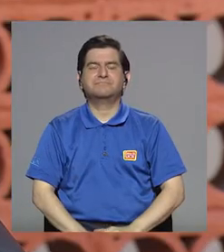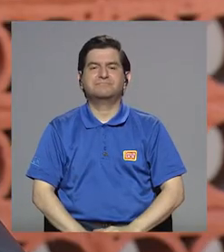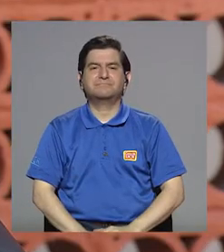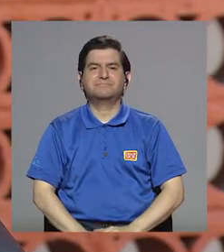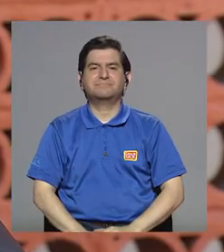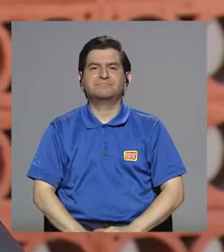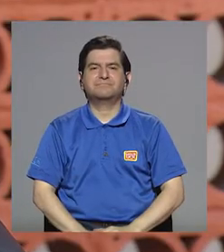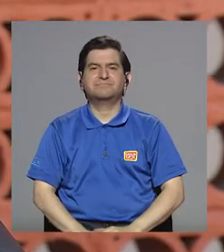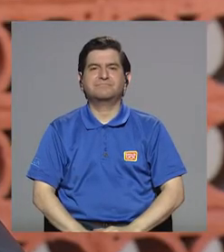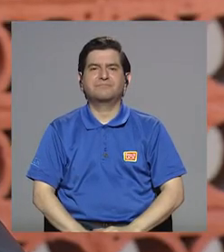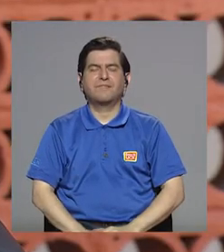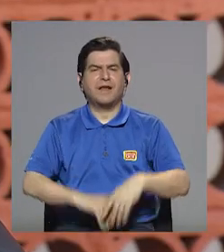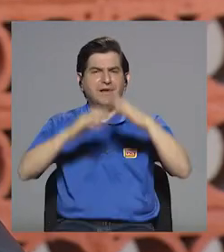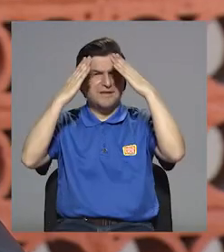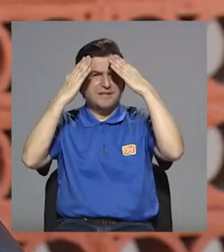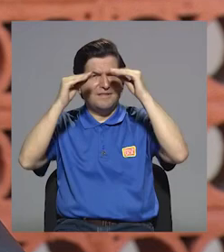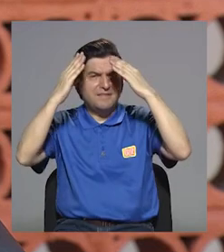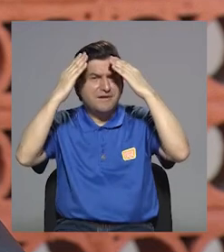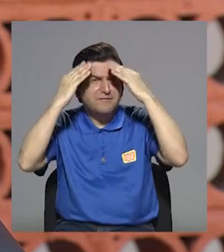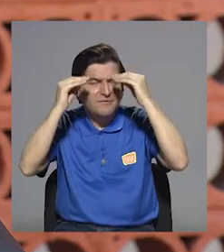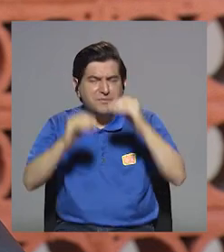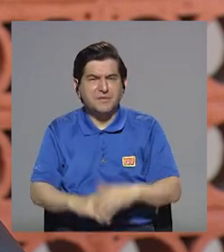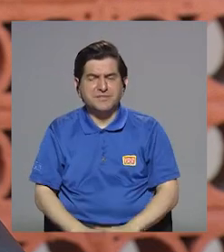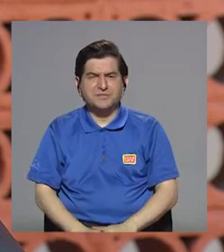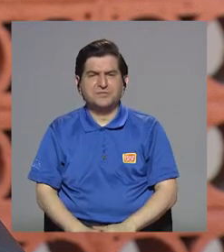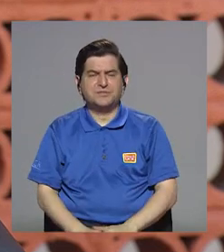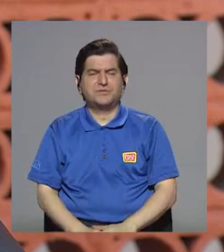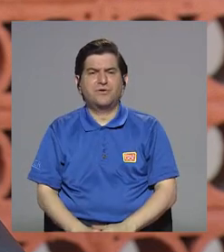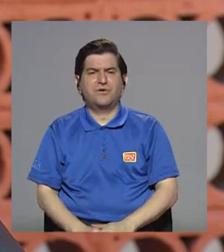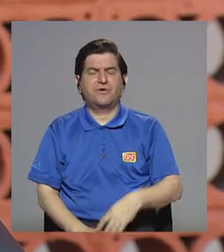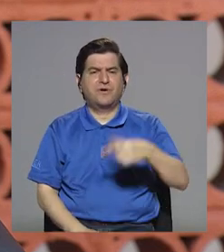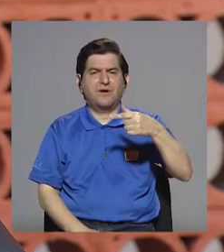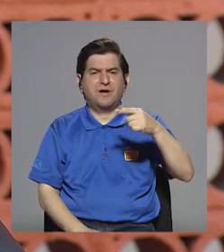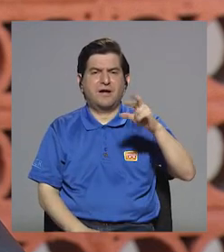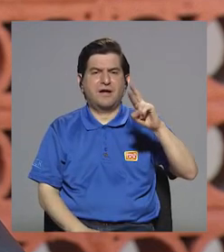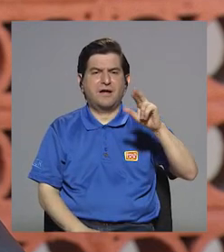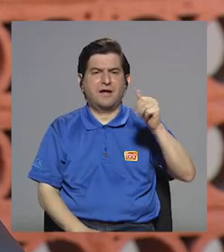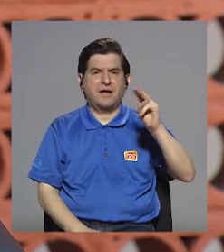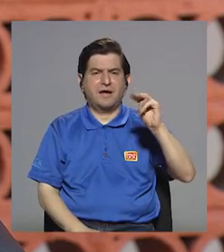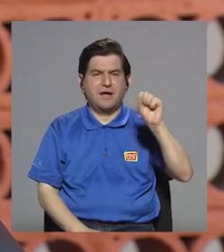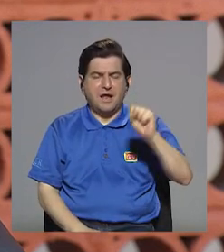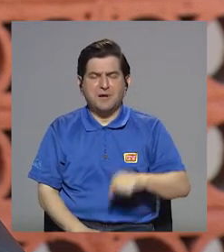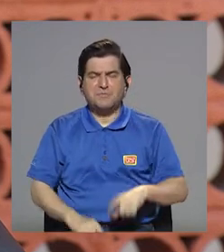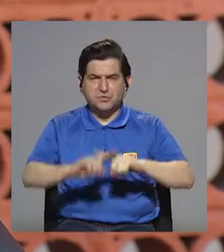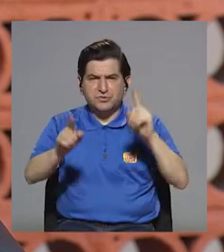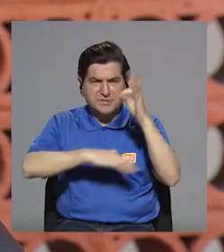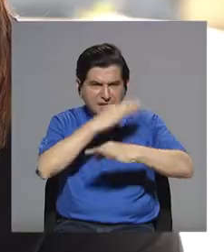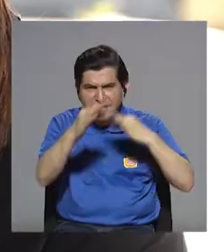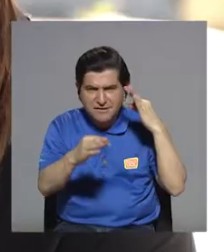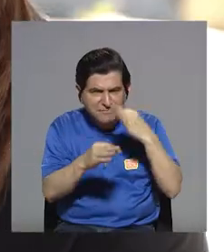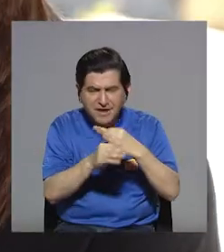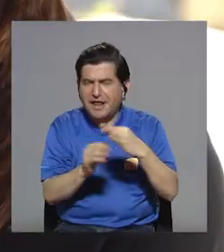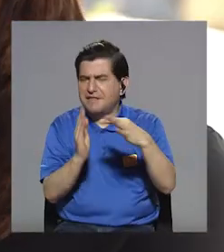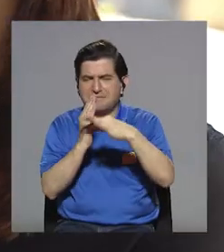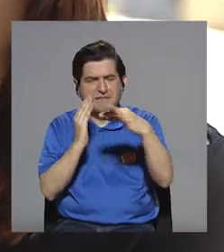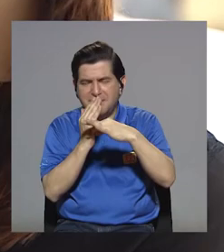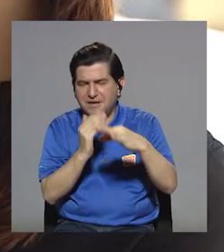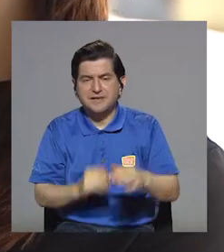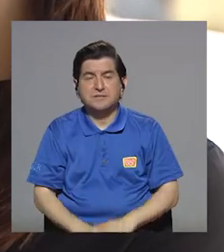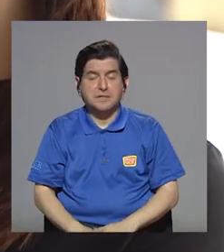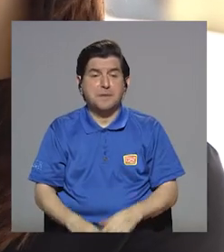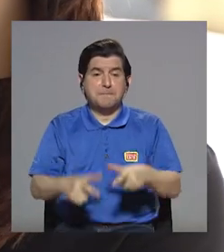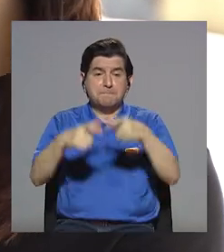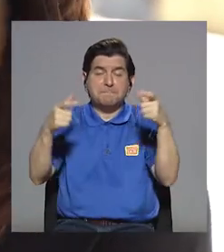bueno, entonces, ¿la información es los gramos de tal proteína o de grasa o de sal? Sí, la mayoría de los